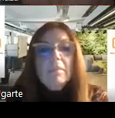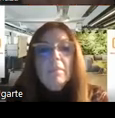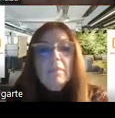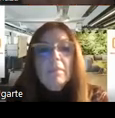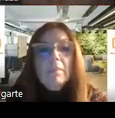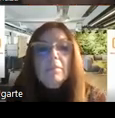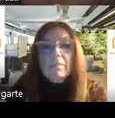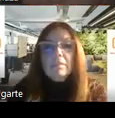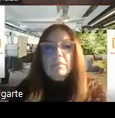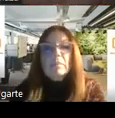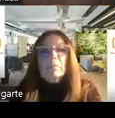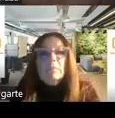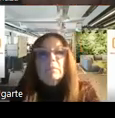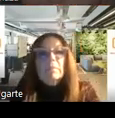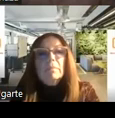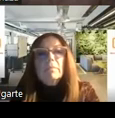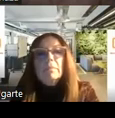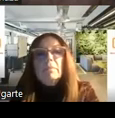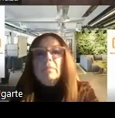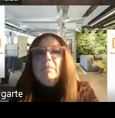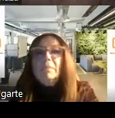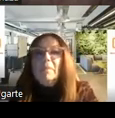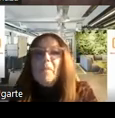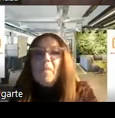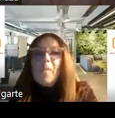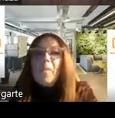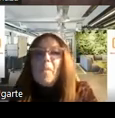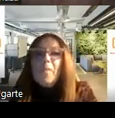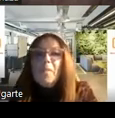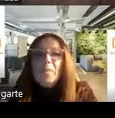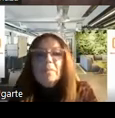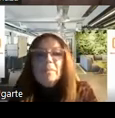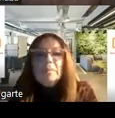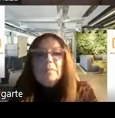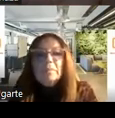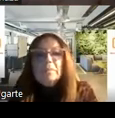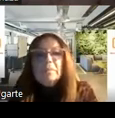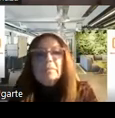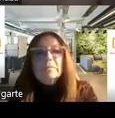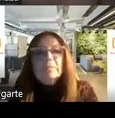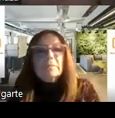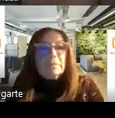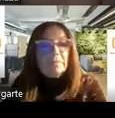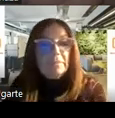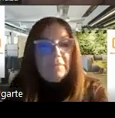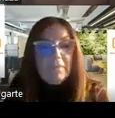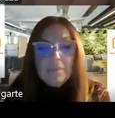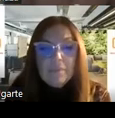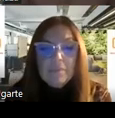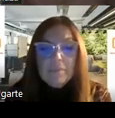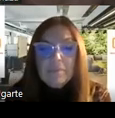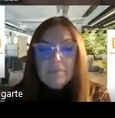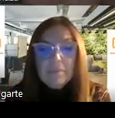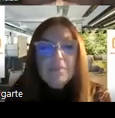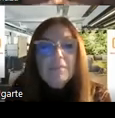que ciertas unidades del estudio olfatorio en España disponemos y no todas lo